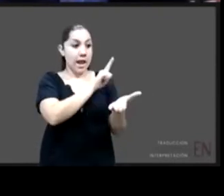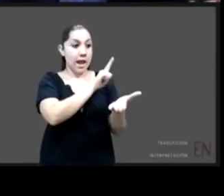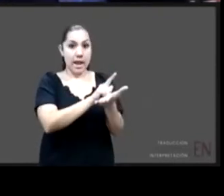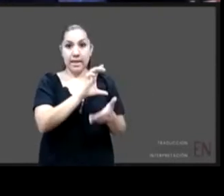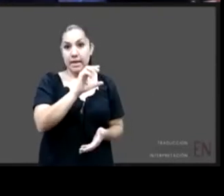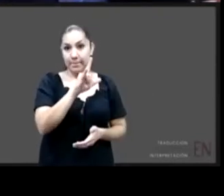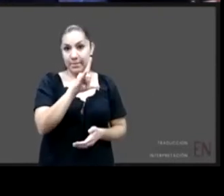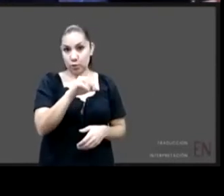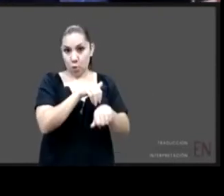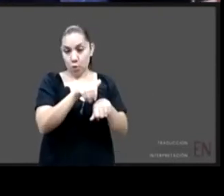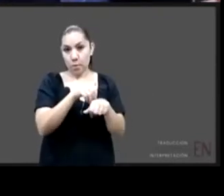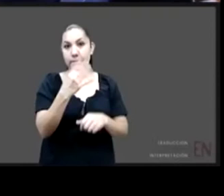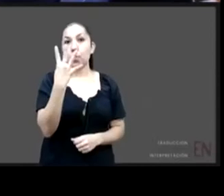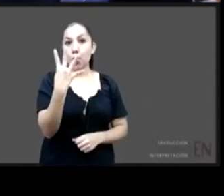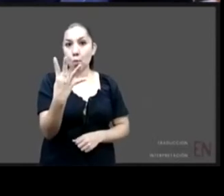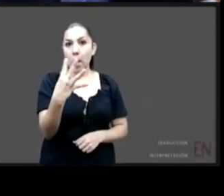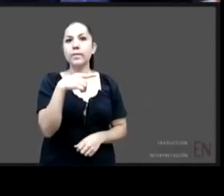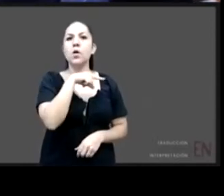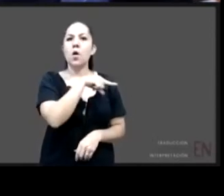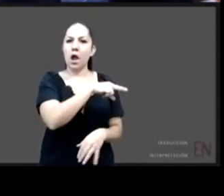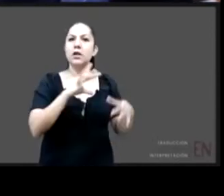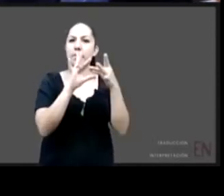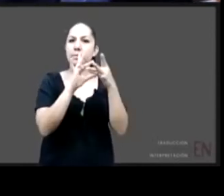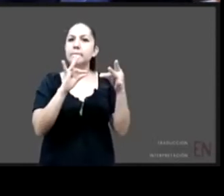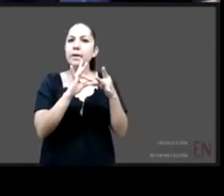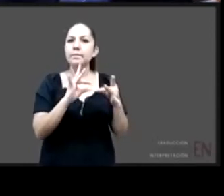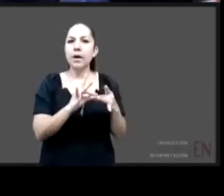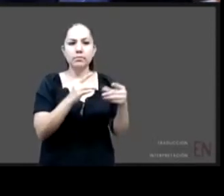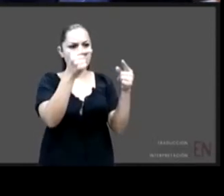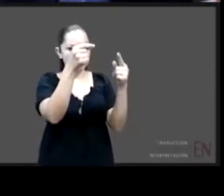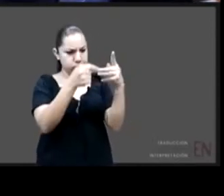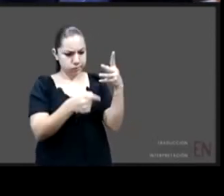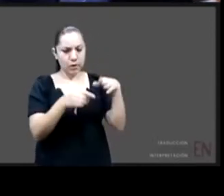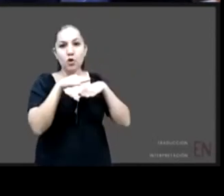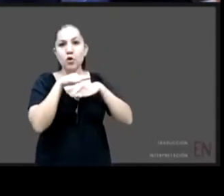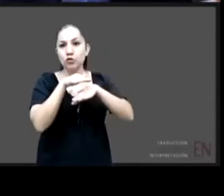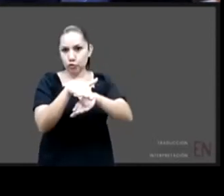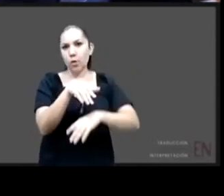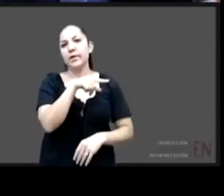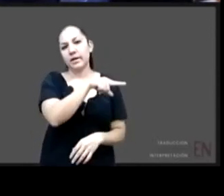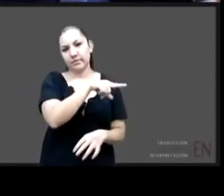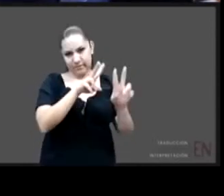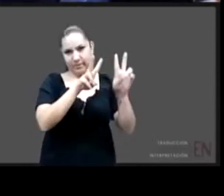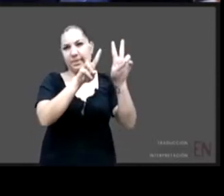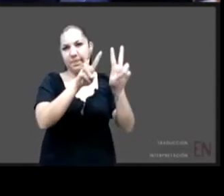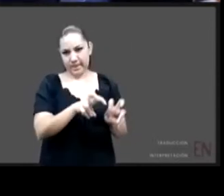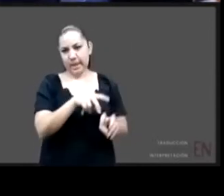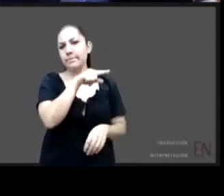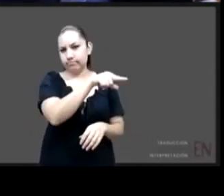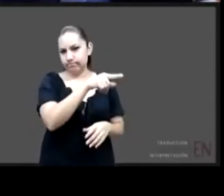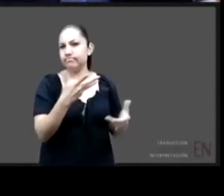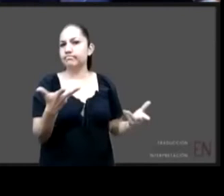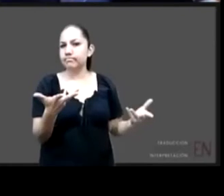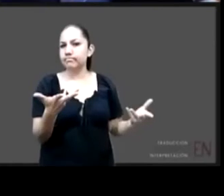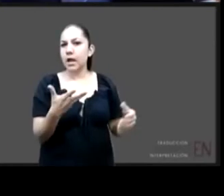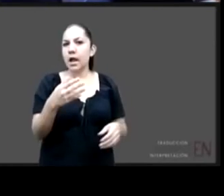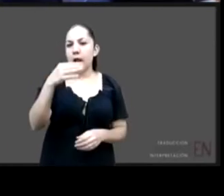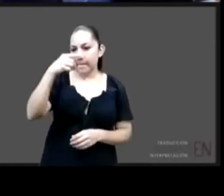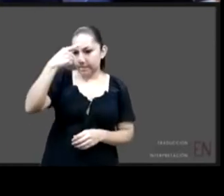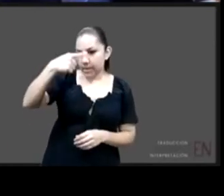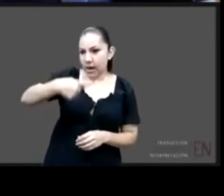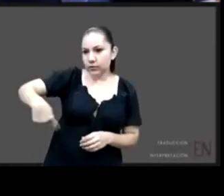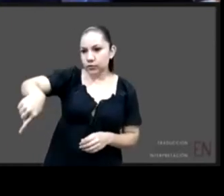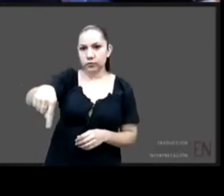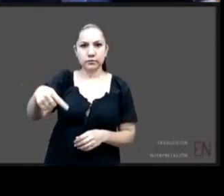de estos dos temas, habla primero de las políticas de fortalecimiento familiar, habla del